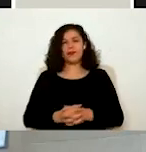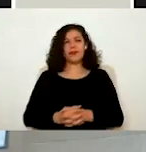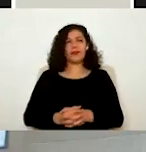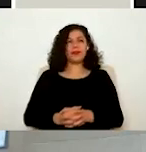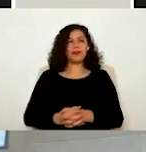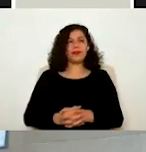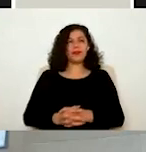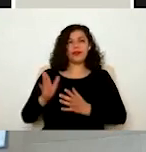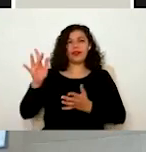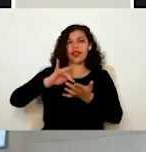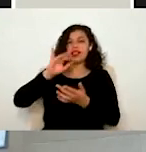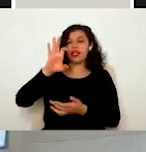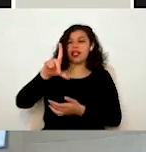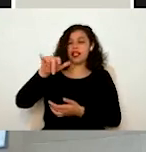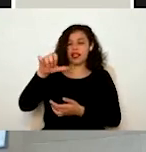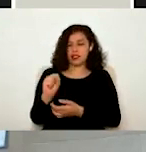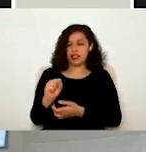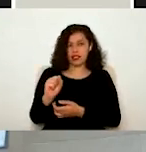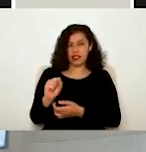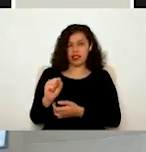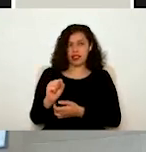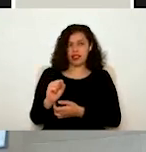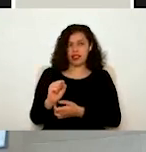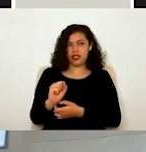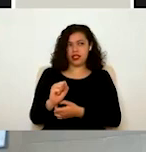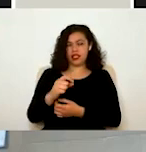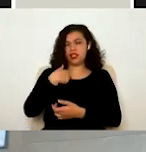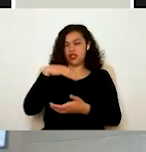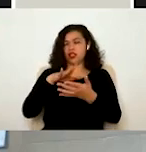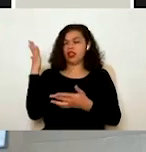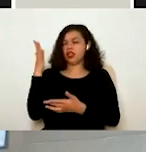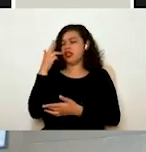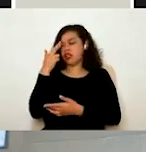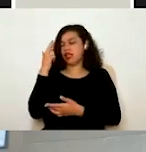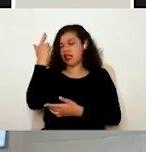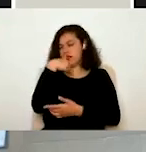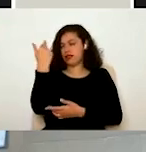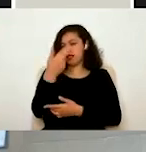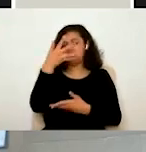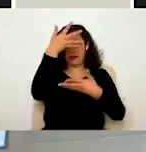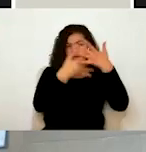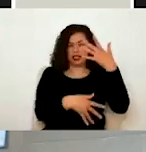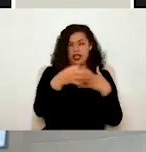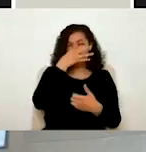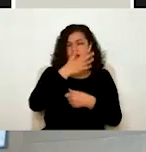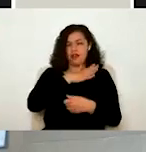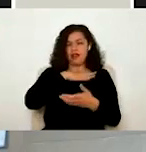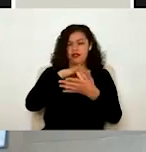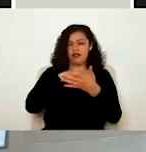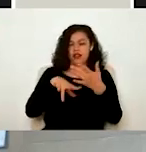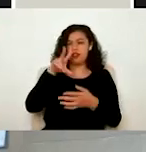Gracias, Elías. Acabo de revisar respecto al menú de notificaciones no leídas y maneja 55.